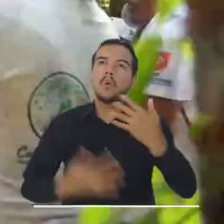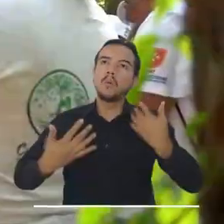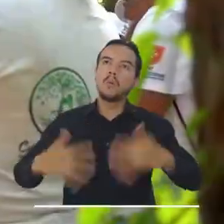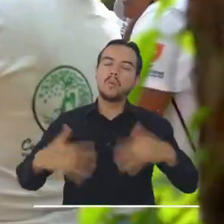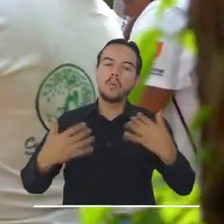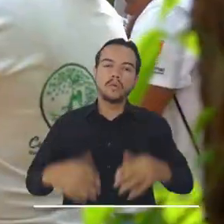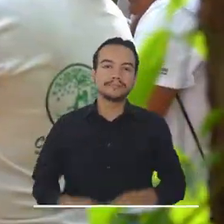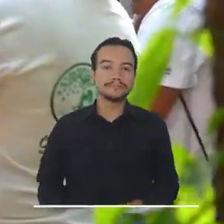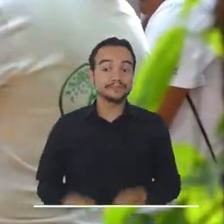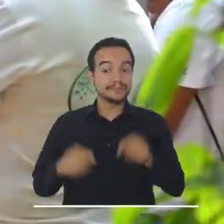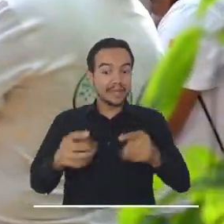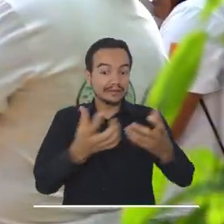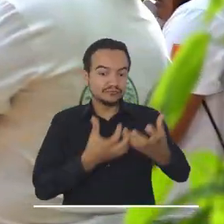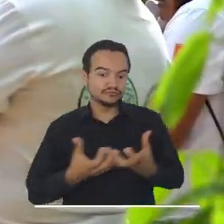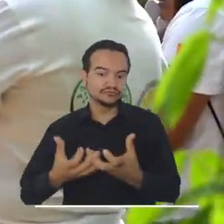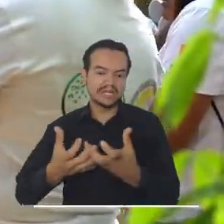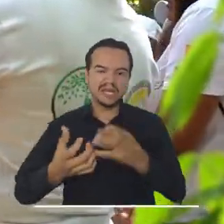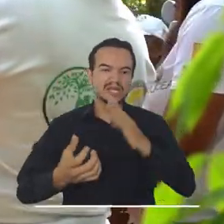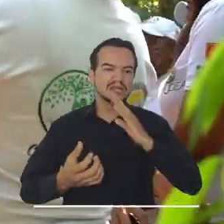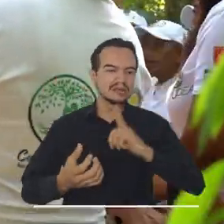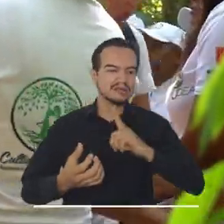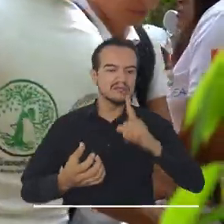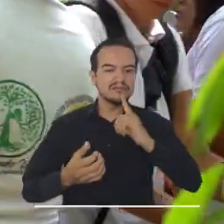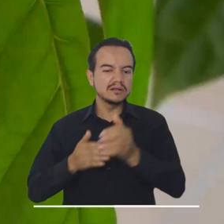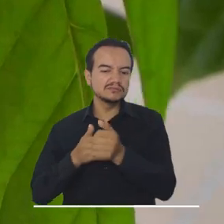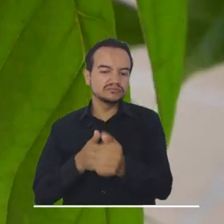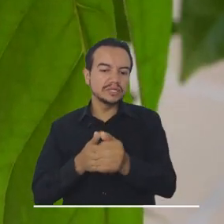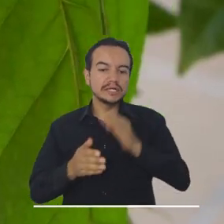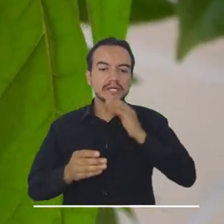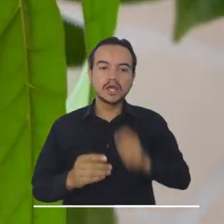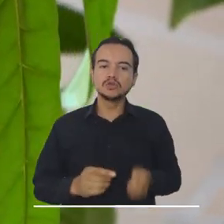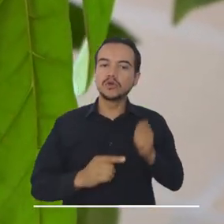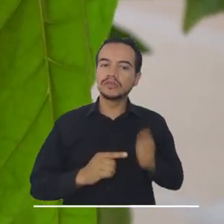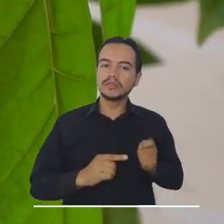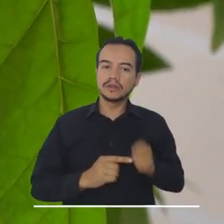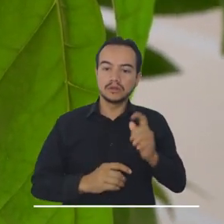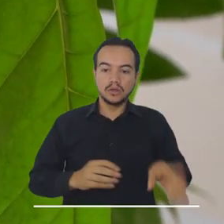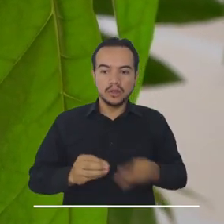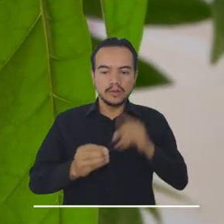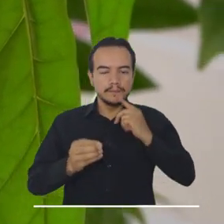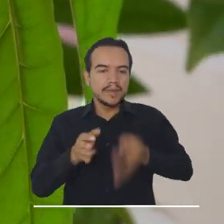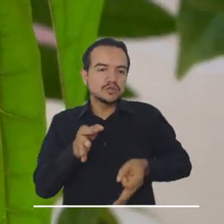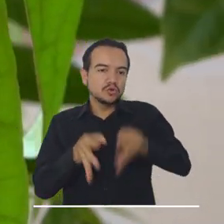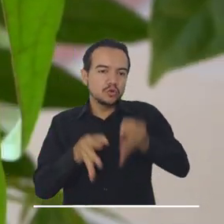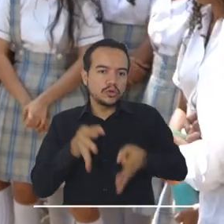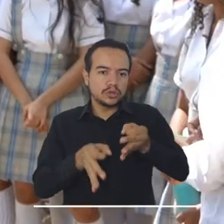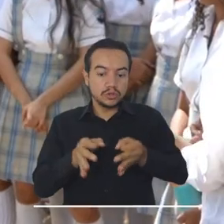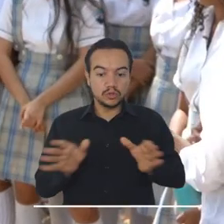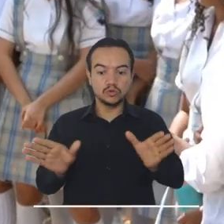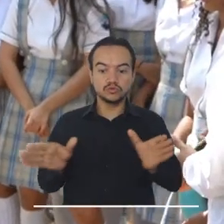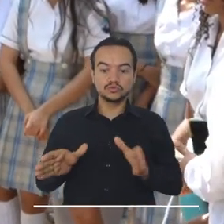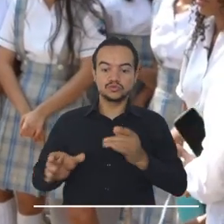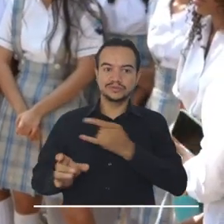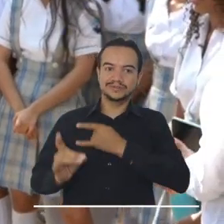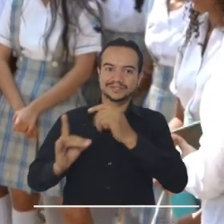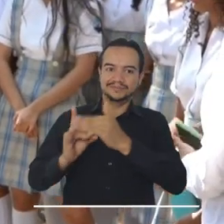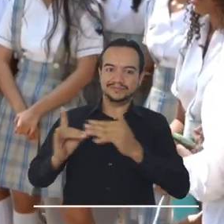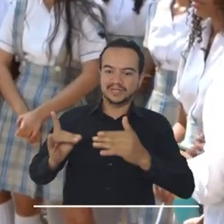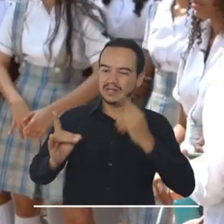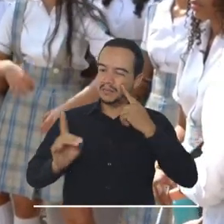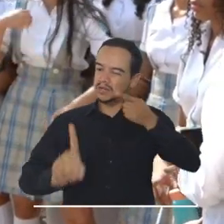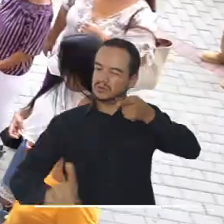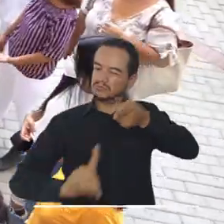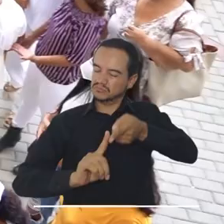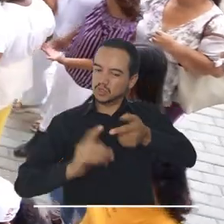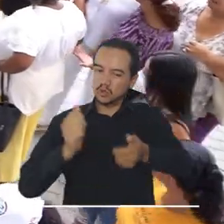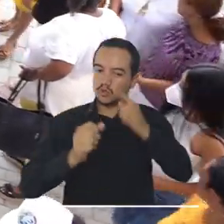esta actividad liderada desde el Programa de Derecho y el Consultorio Jurídico y Centro de Conciliación, Unimagdalena se fortalece en sus políticas de